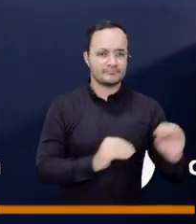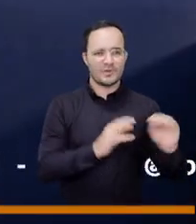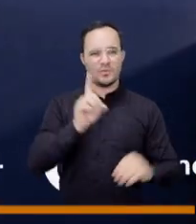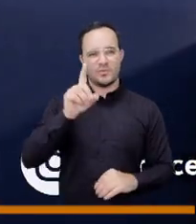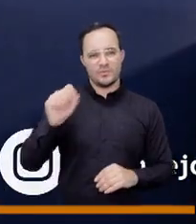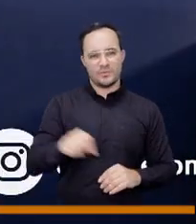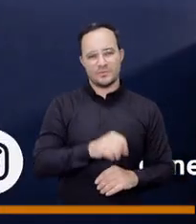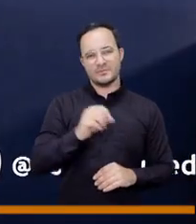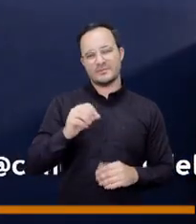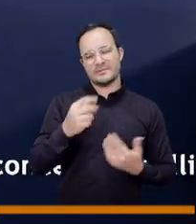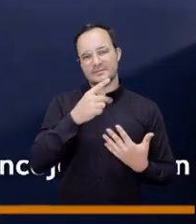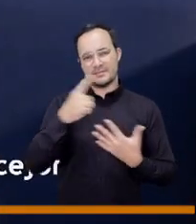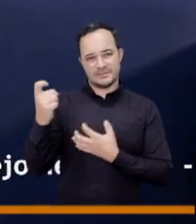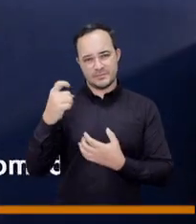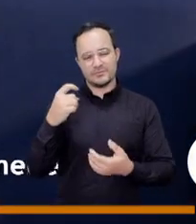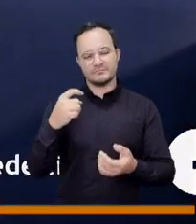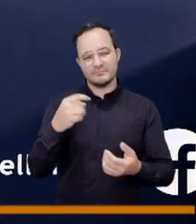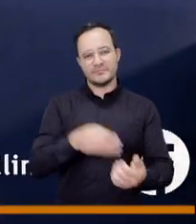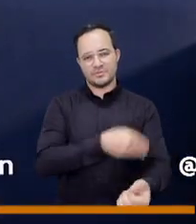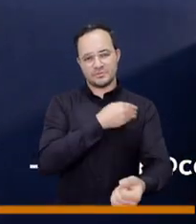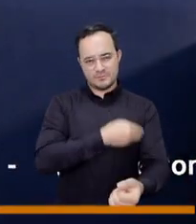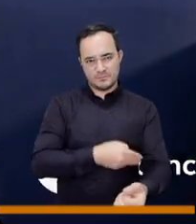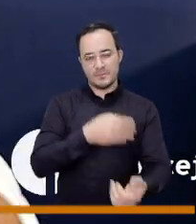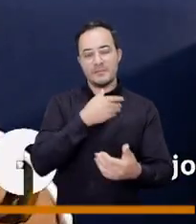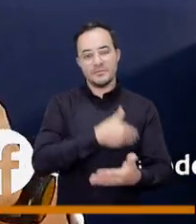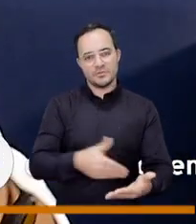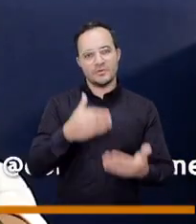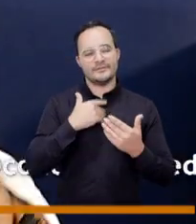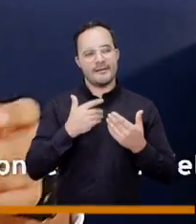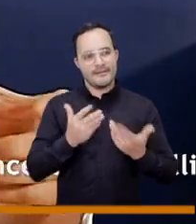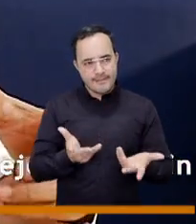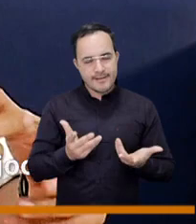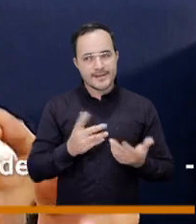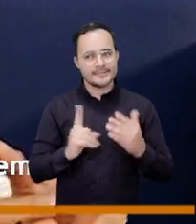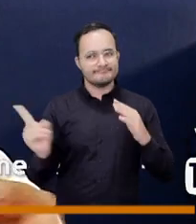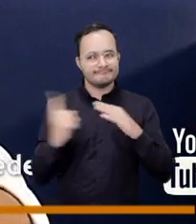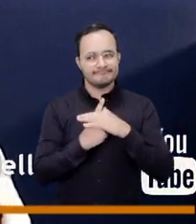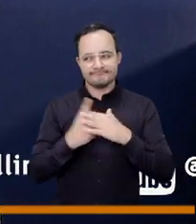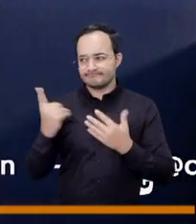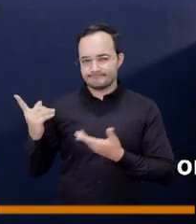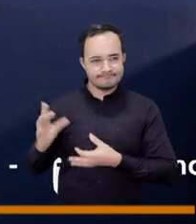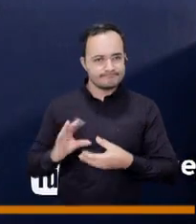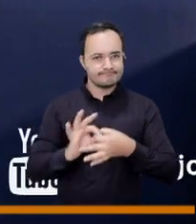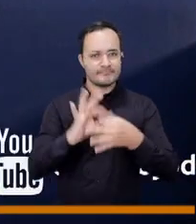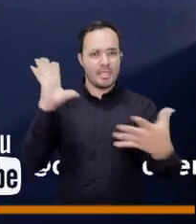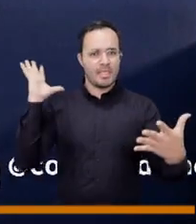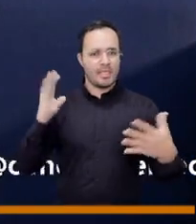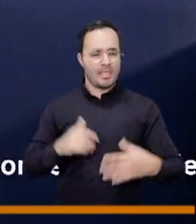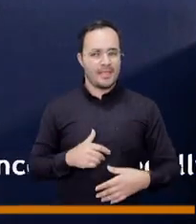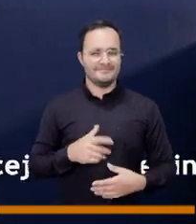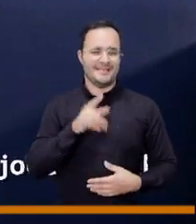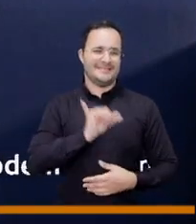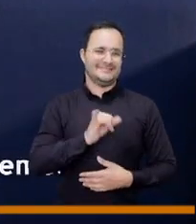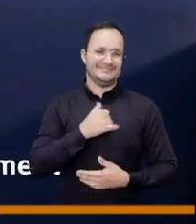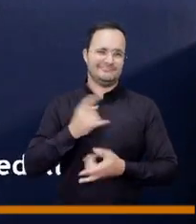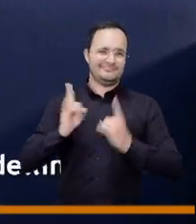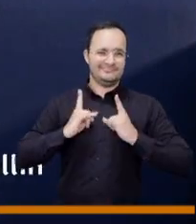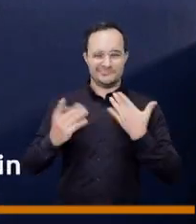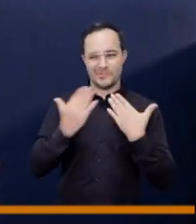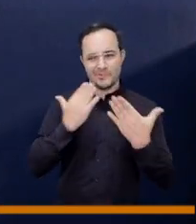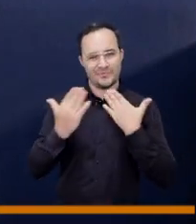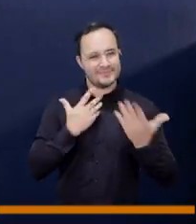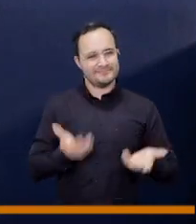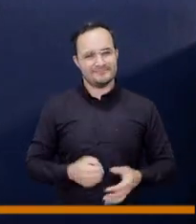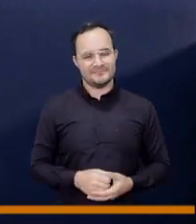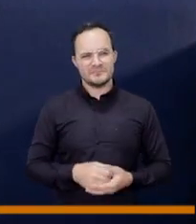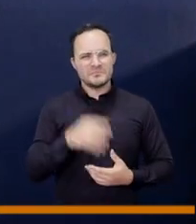.670 millones de pesos vuelve a aparecer la palabra la variable confianza porque sucede eso porque se por parte de otros